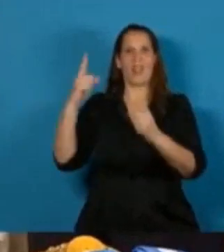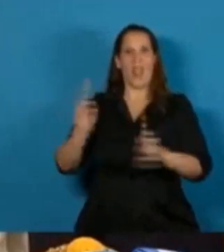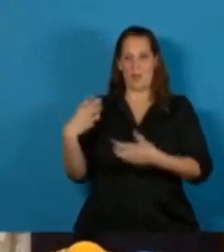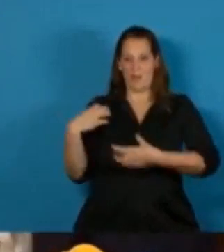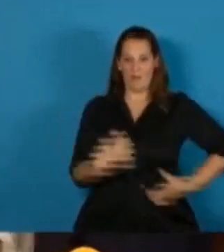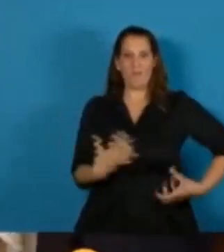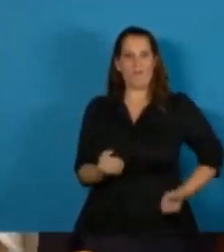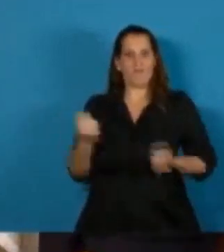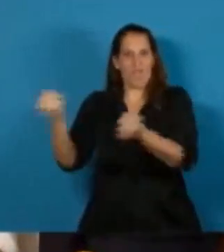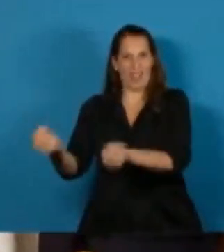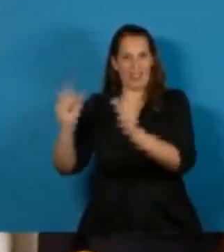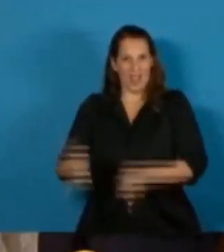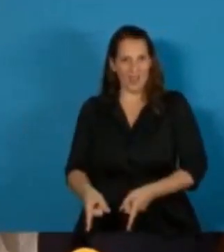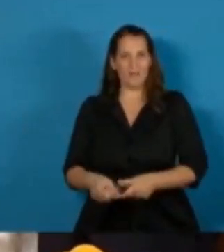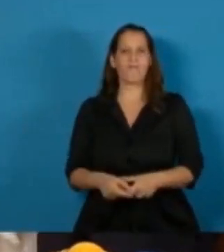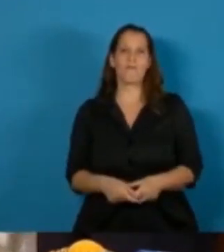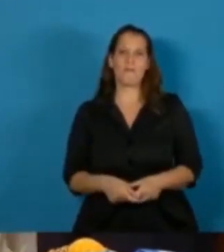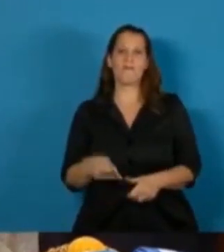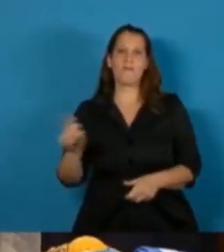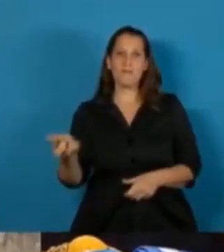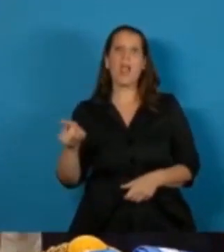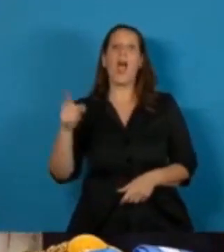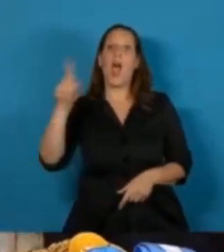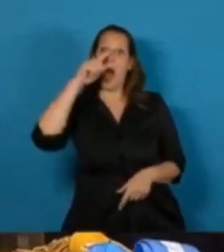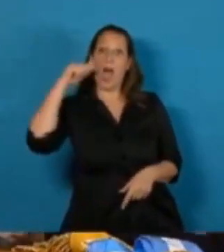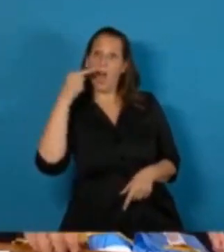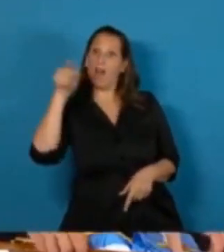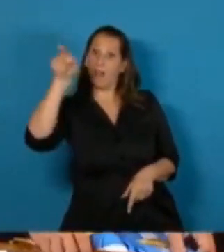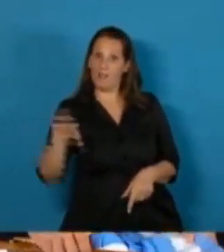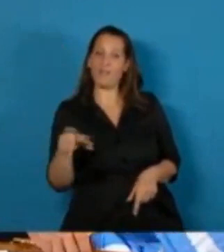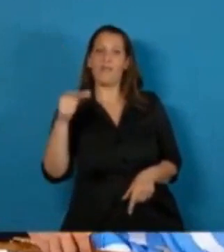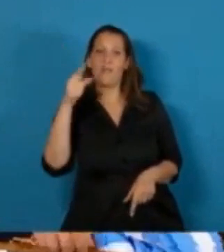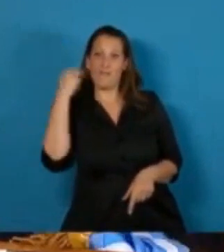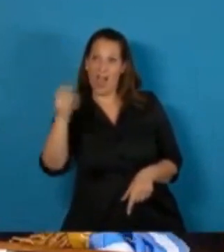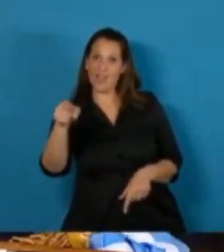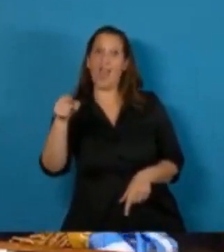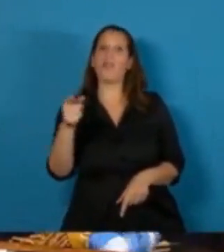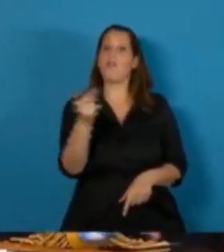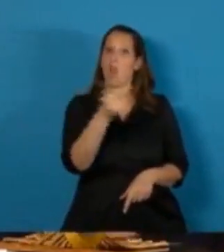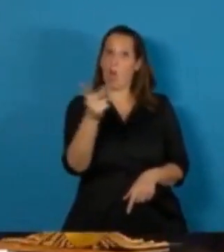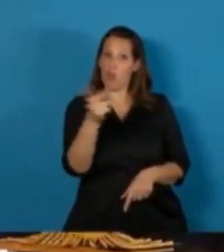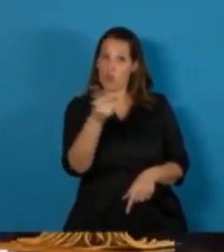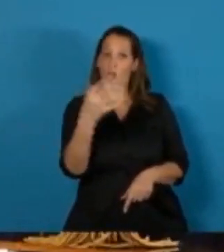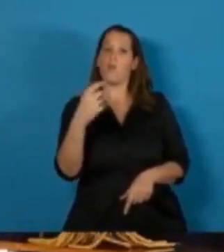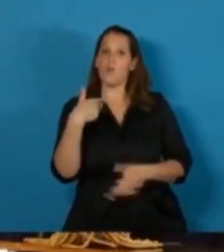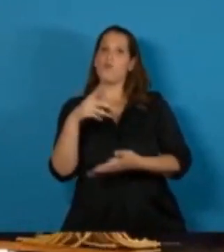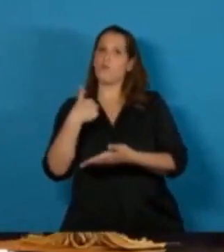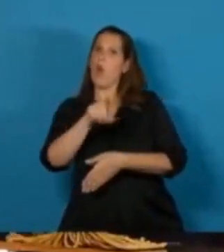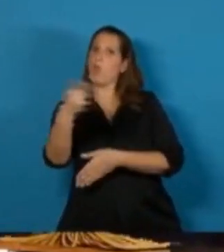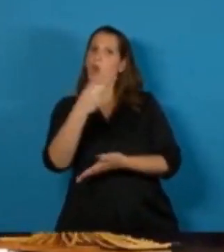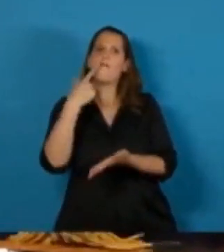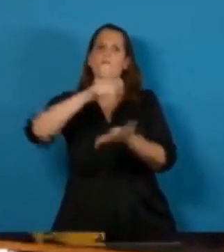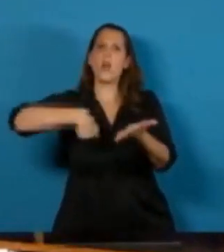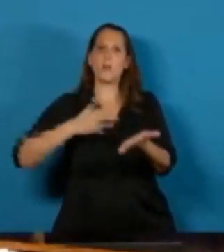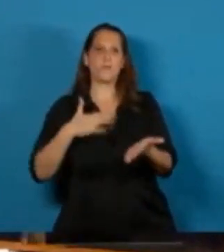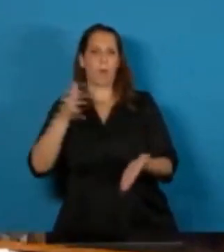Leo al señor Presidente de la Nación, doctor Alberto Ángel Fernández y al ingeniero Mauricio Macri, quienes firman ante mí, doy fe.